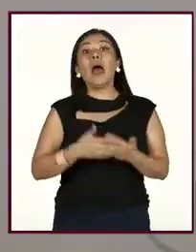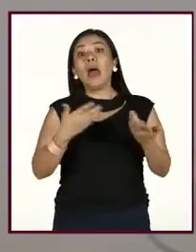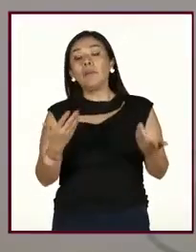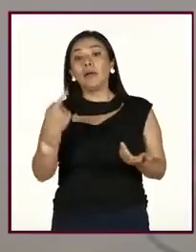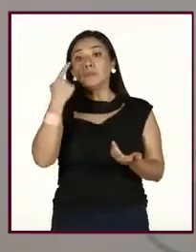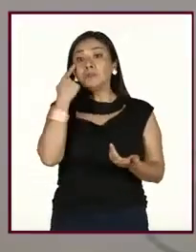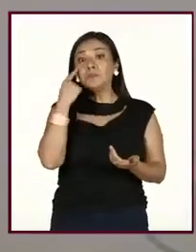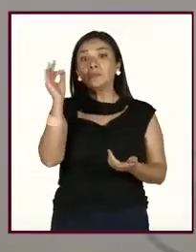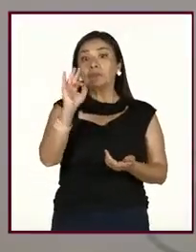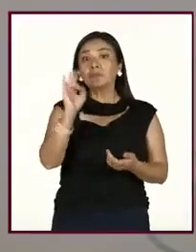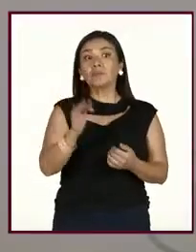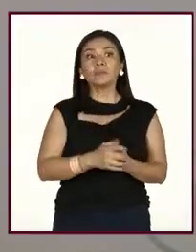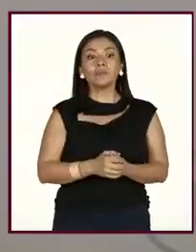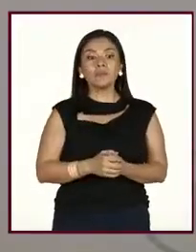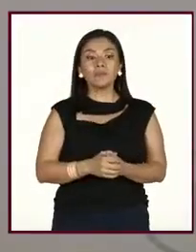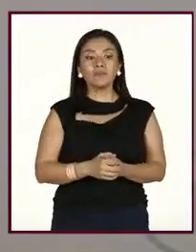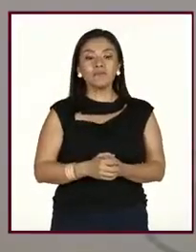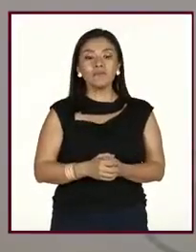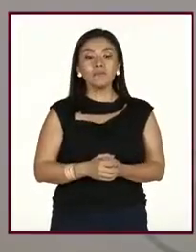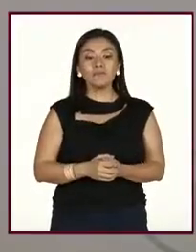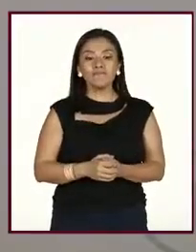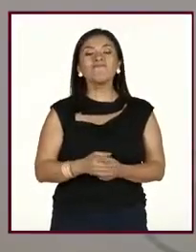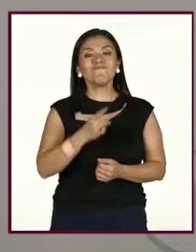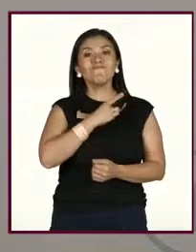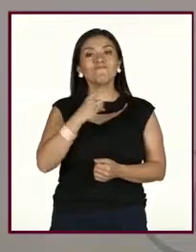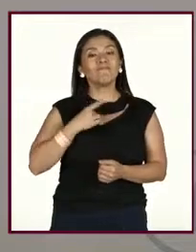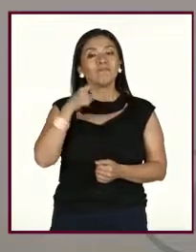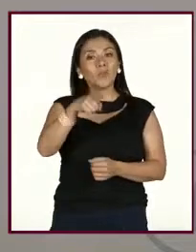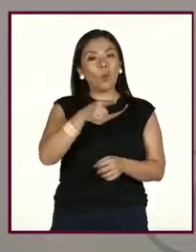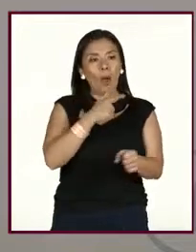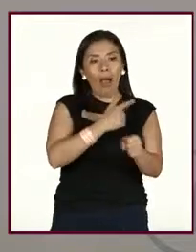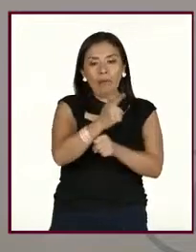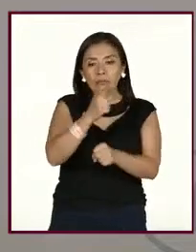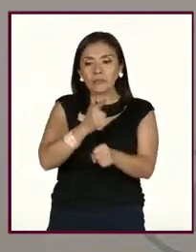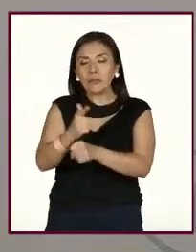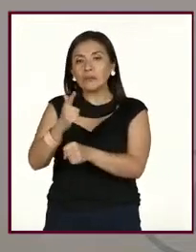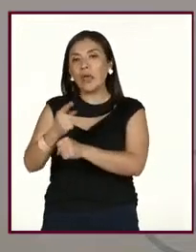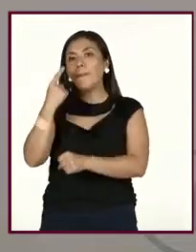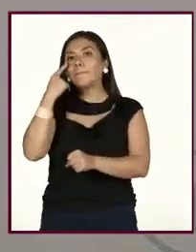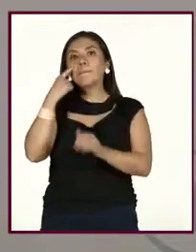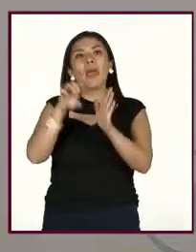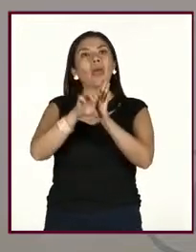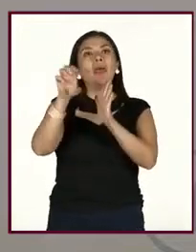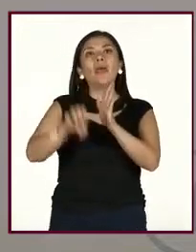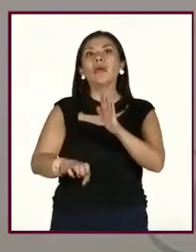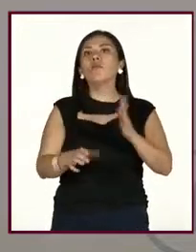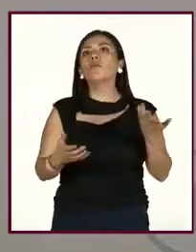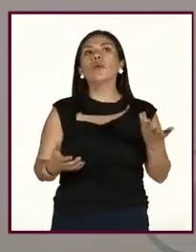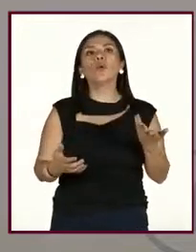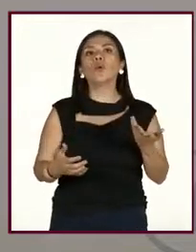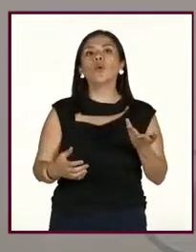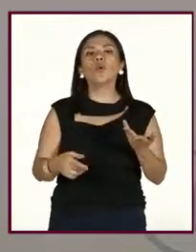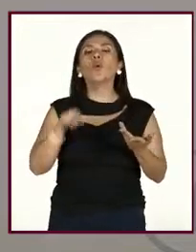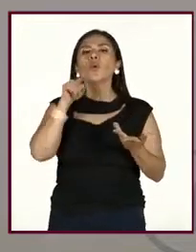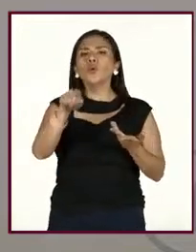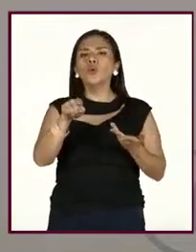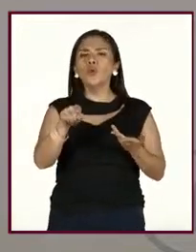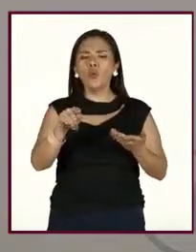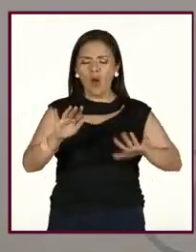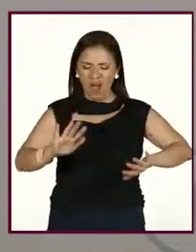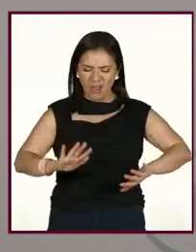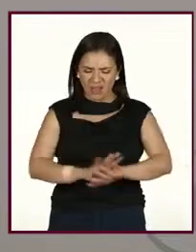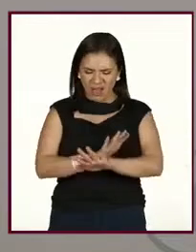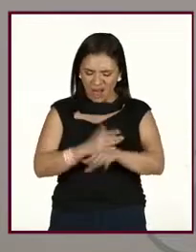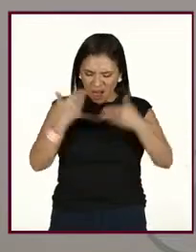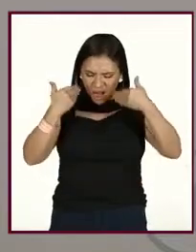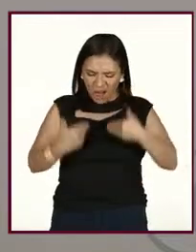sí hay que darnos cuenta cómo estamos cambiando, ¿no? O sea,